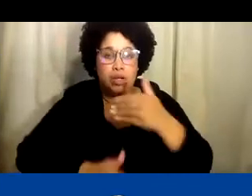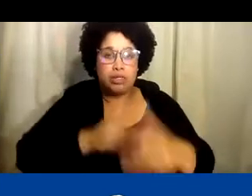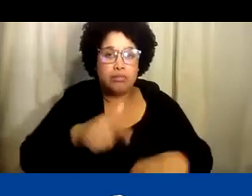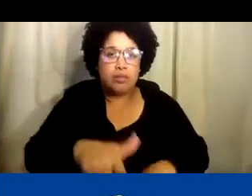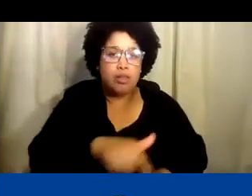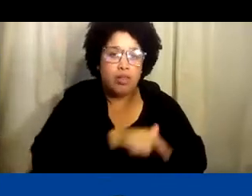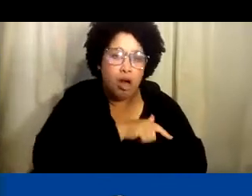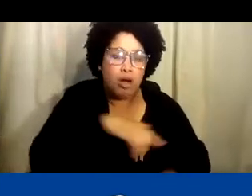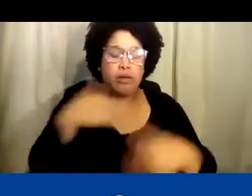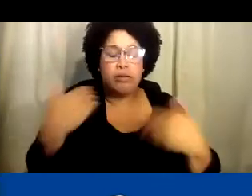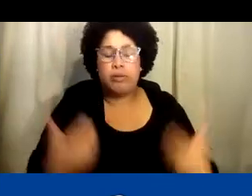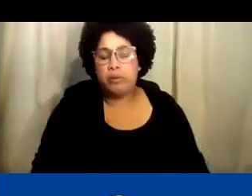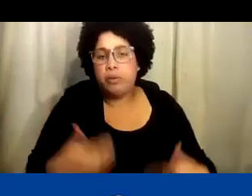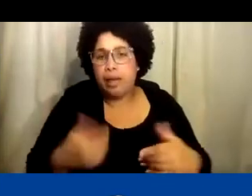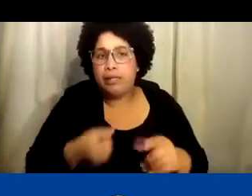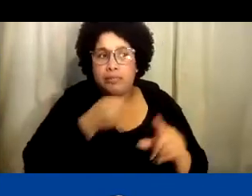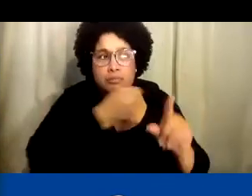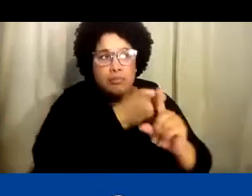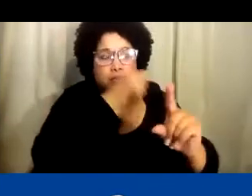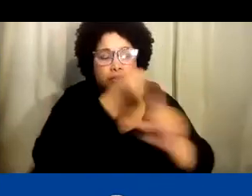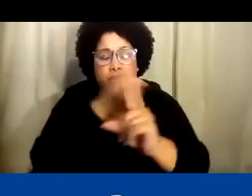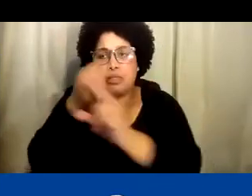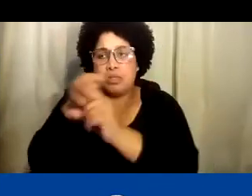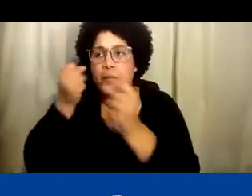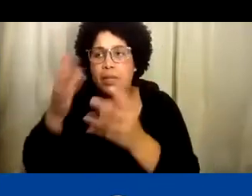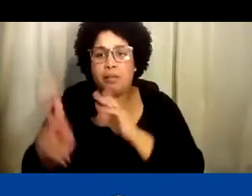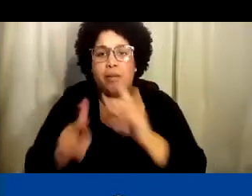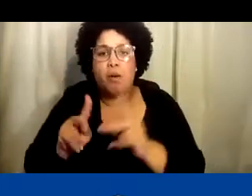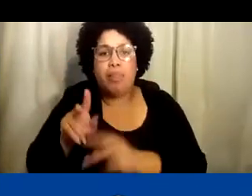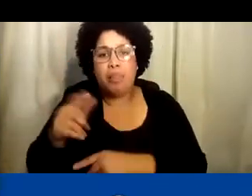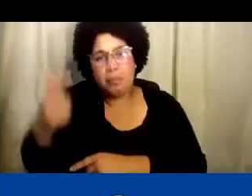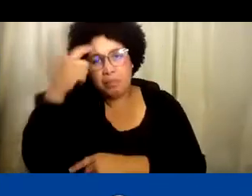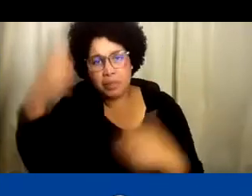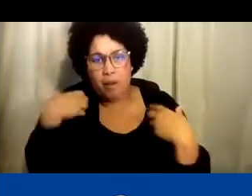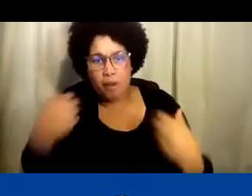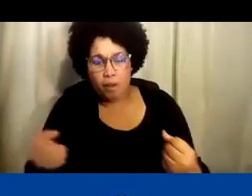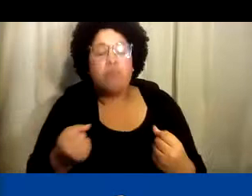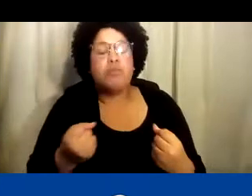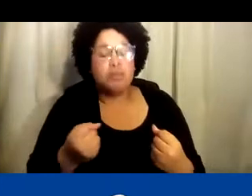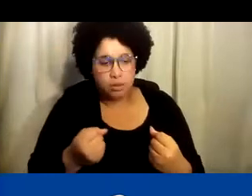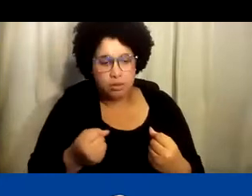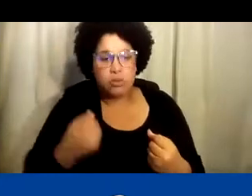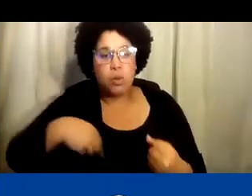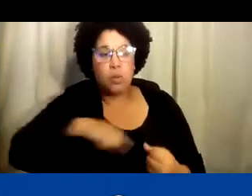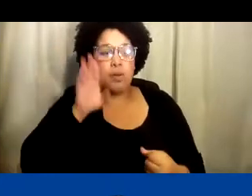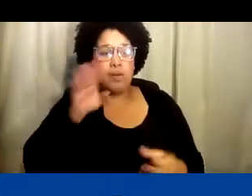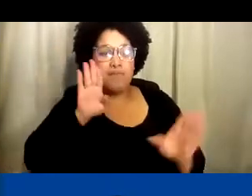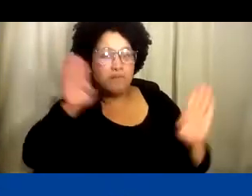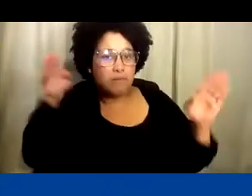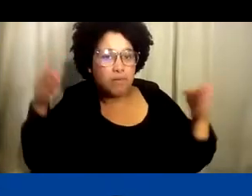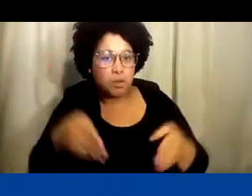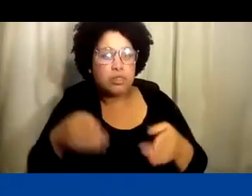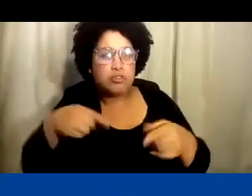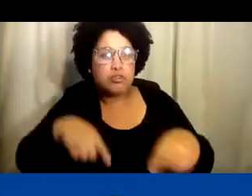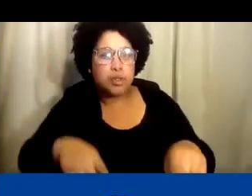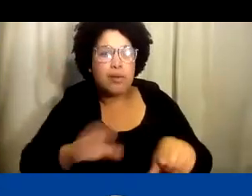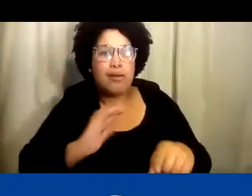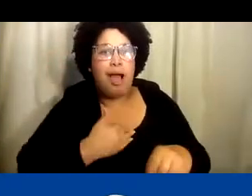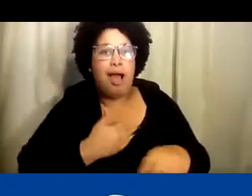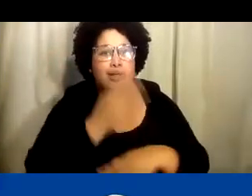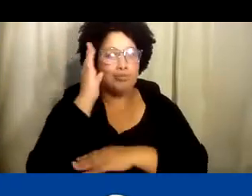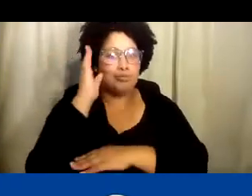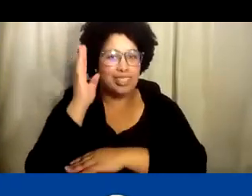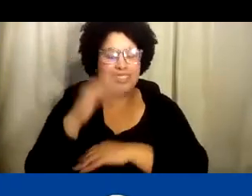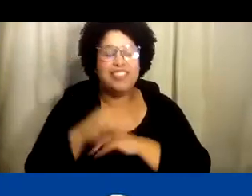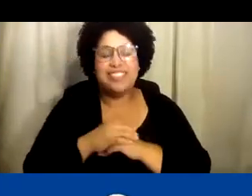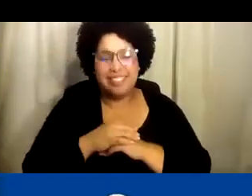comprensión. Sabemos que el COVID-19 le ha impactado severamente a muchas personas y su salud mental y vamos